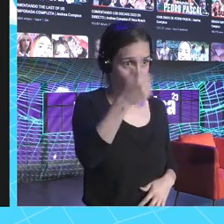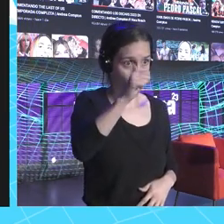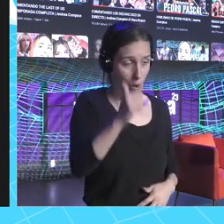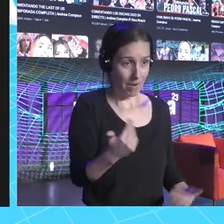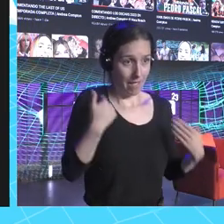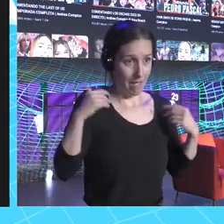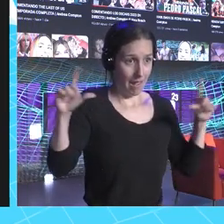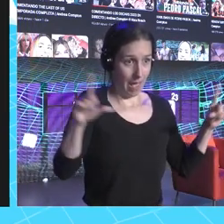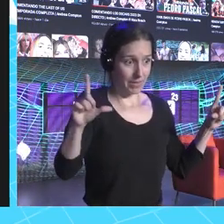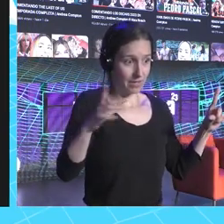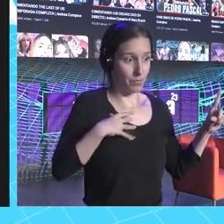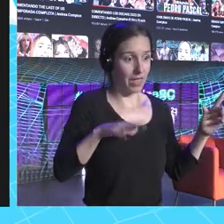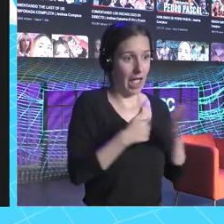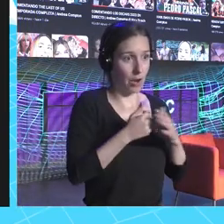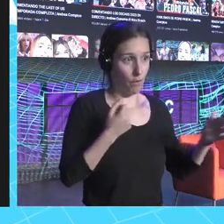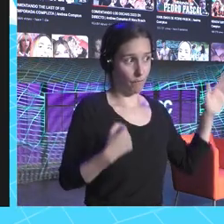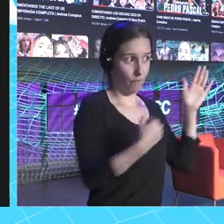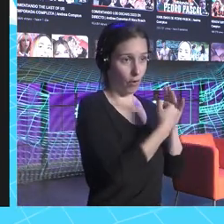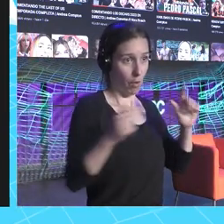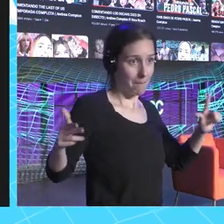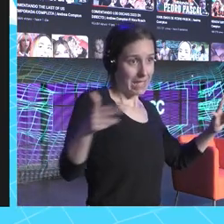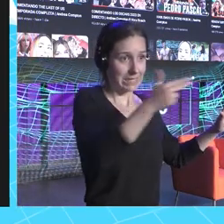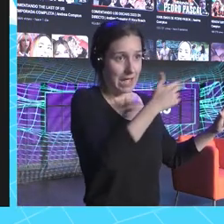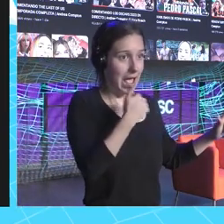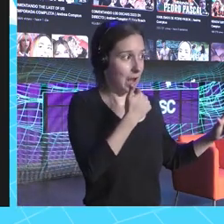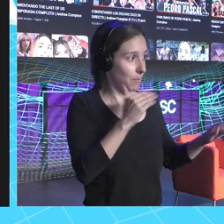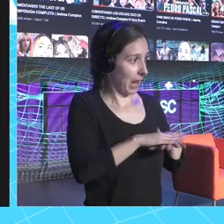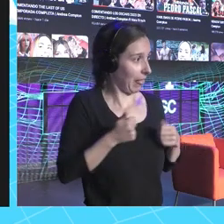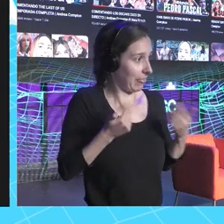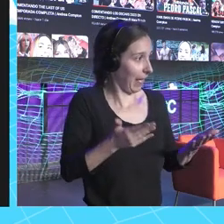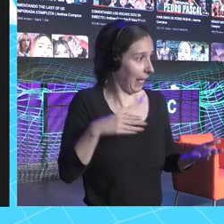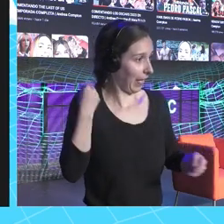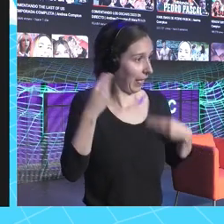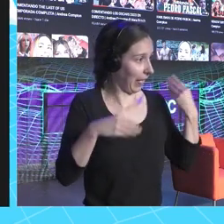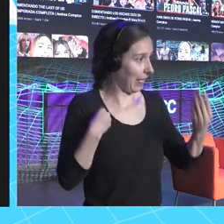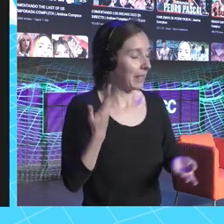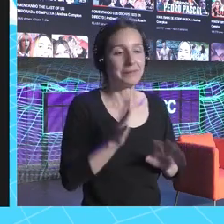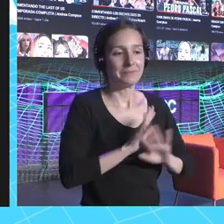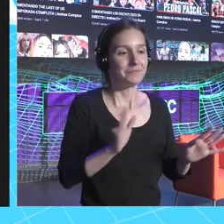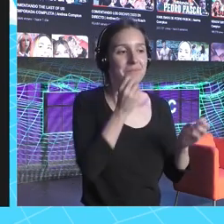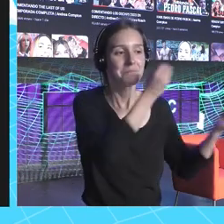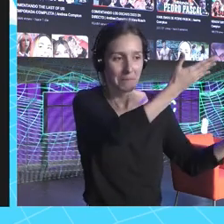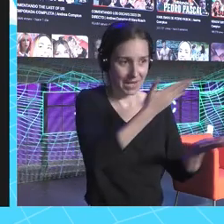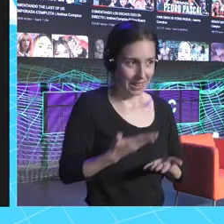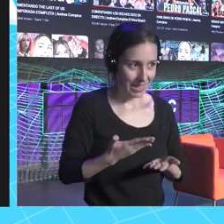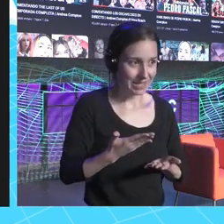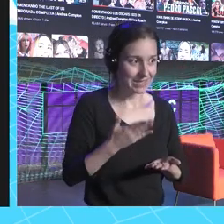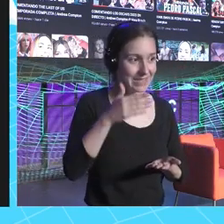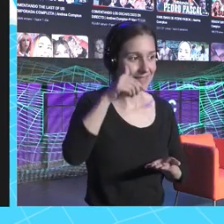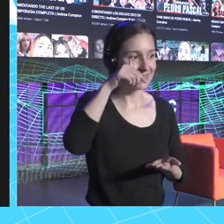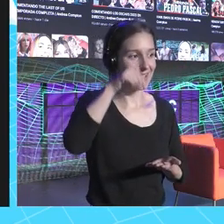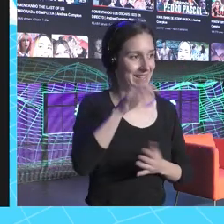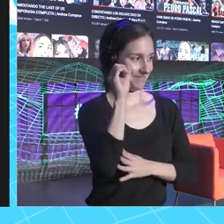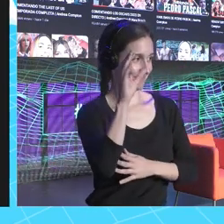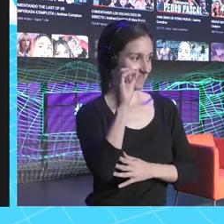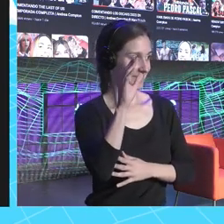puesto una pecera de fondo también en el croma o algo. Digo, un entretenimiento. Pero bueno, chicas, bienvenidas a esta TED Talk. Lo que más